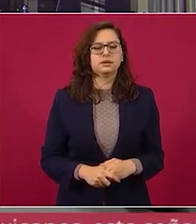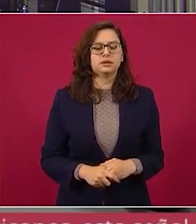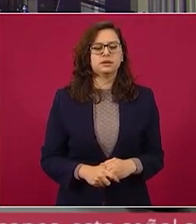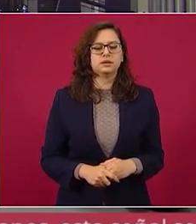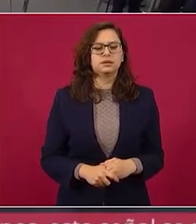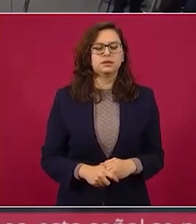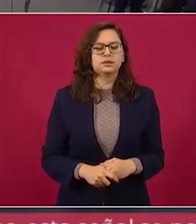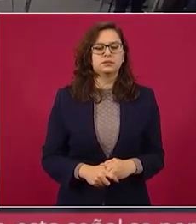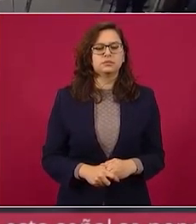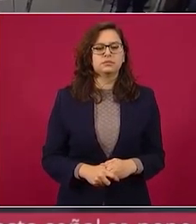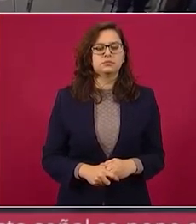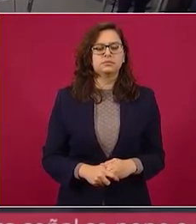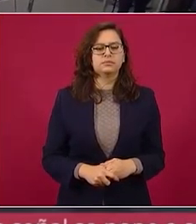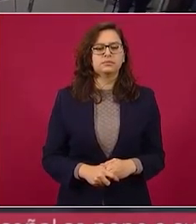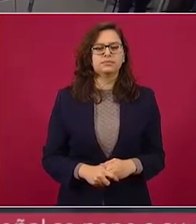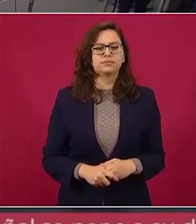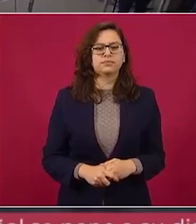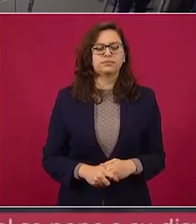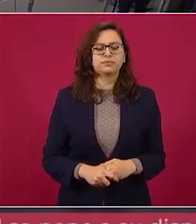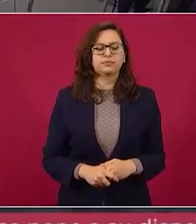si la pausa es